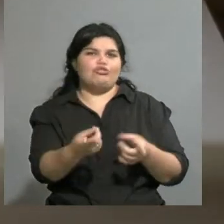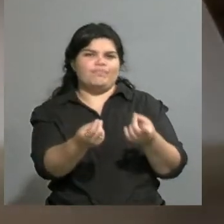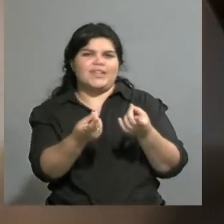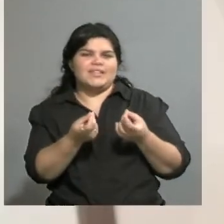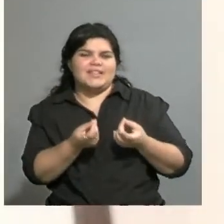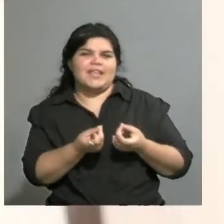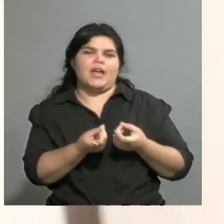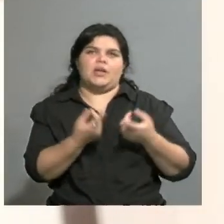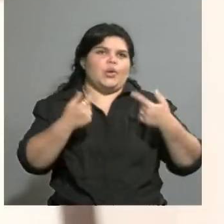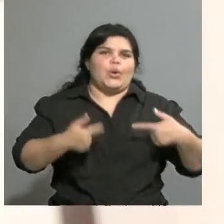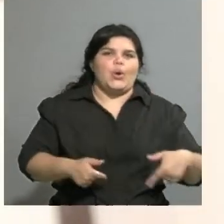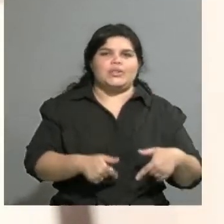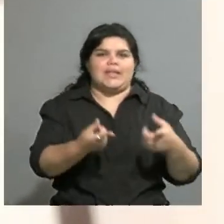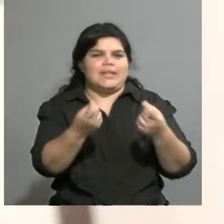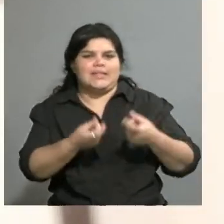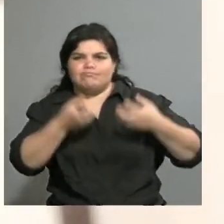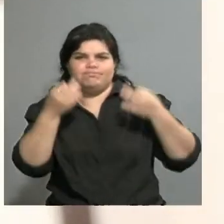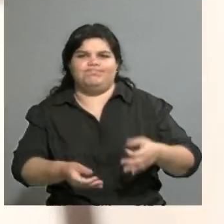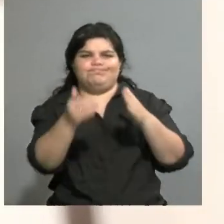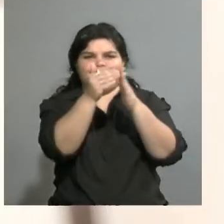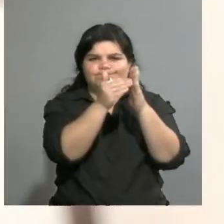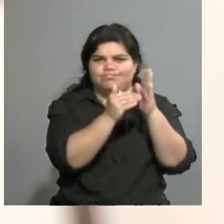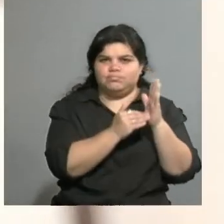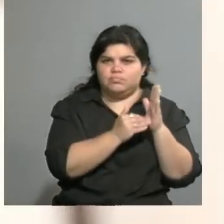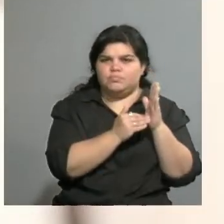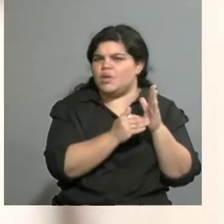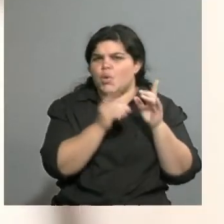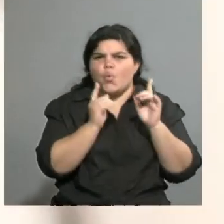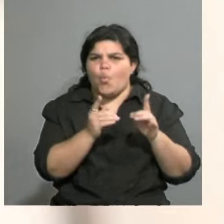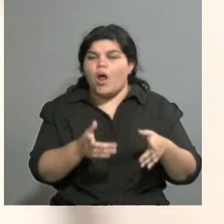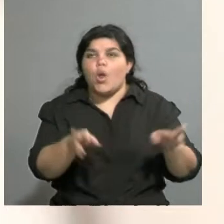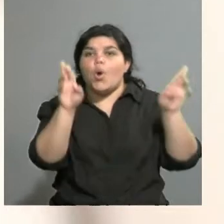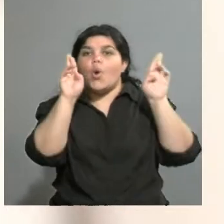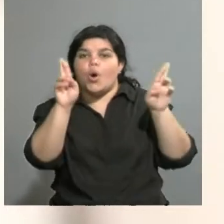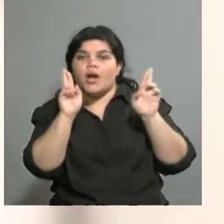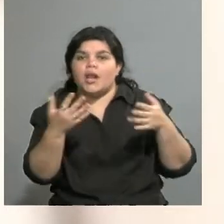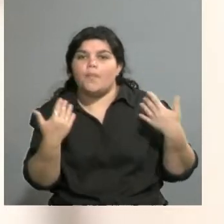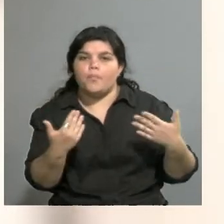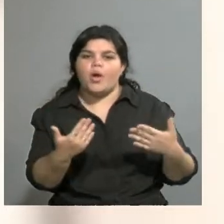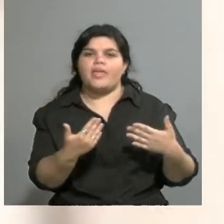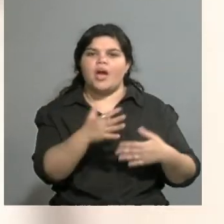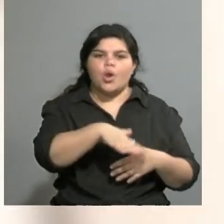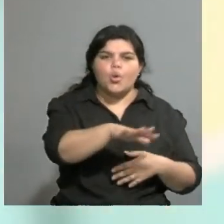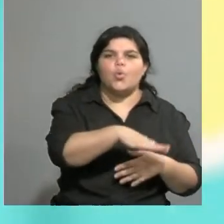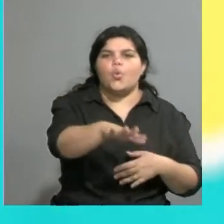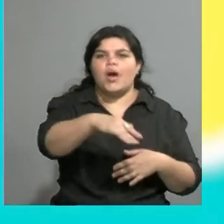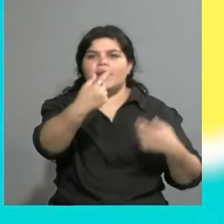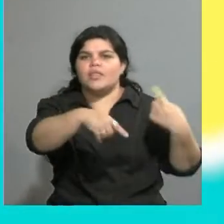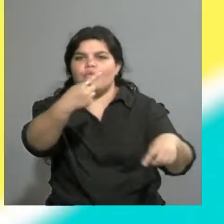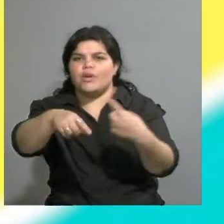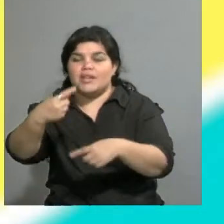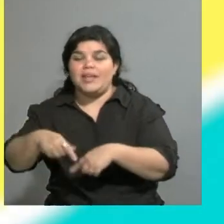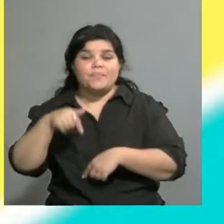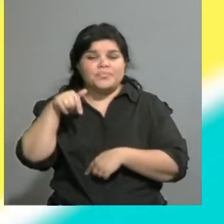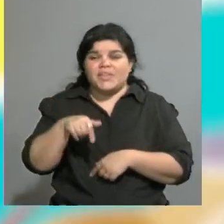muy trasladable y que se puede hacer en un montón de espacios, así que ojalá que sí, que lo podamos seguir haciendo. Por ahora tenemos poquitas